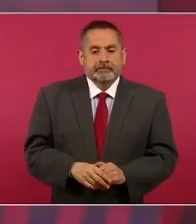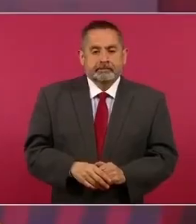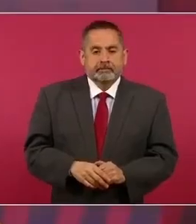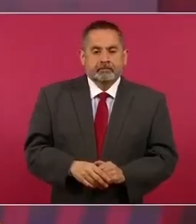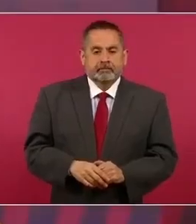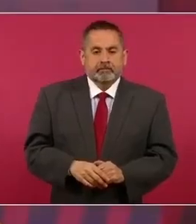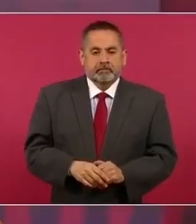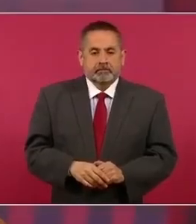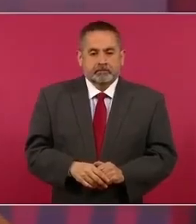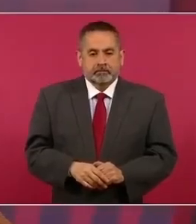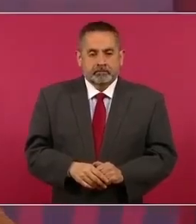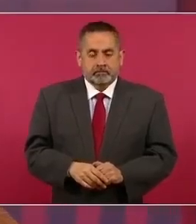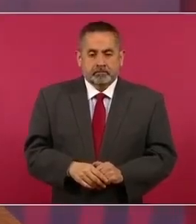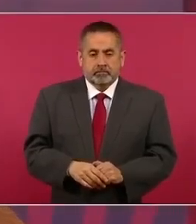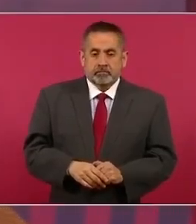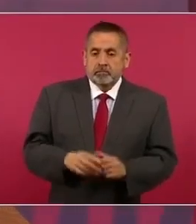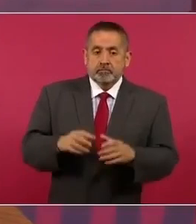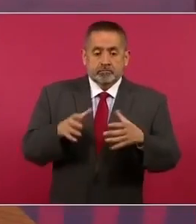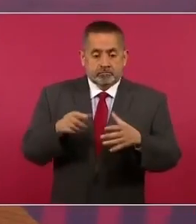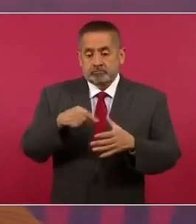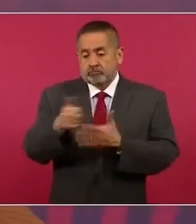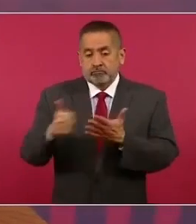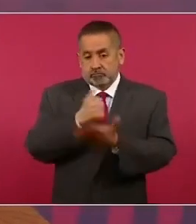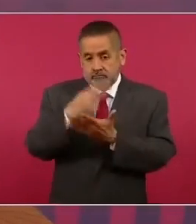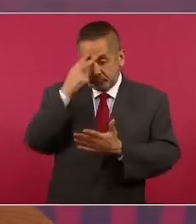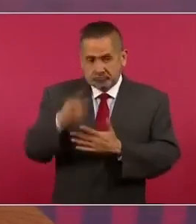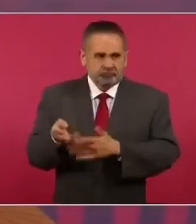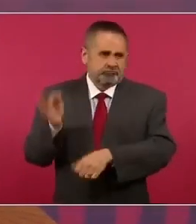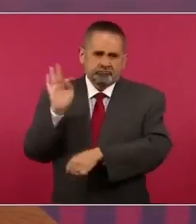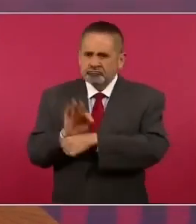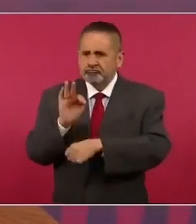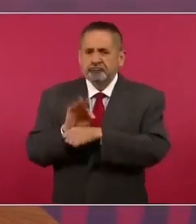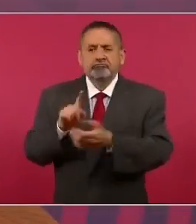era era una vanguardia en lo político la gente